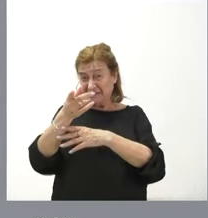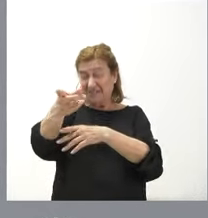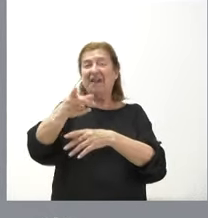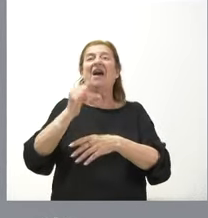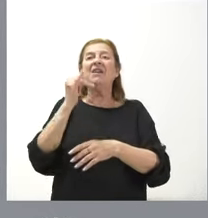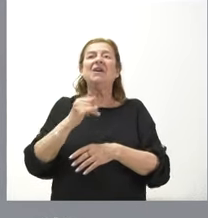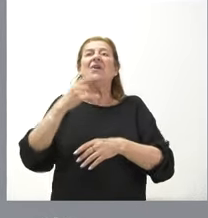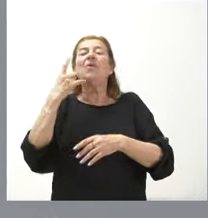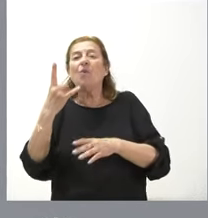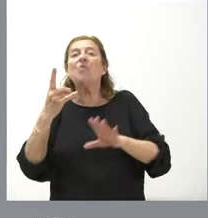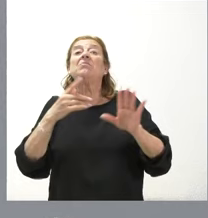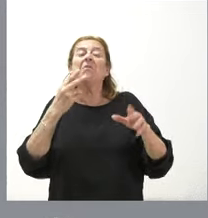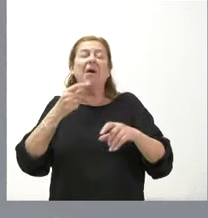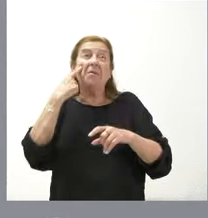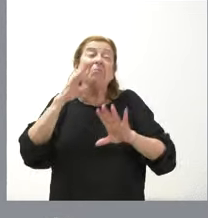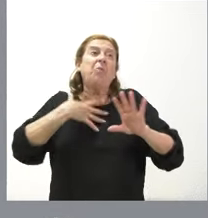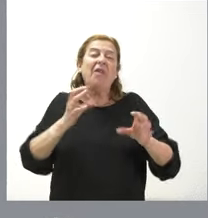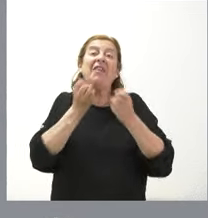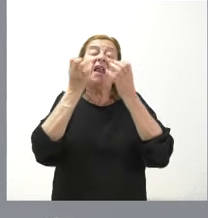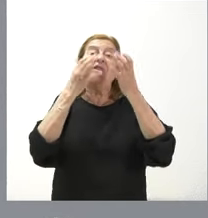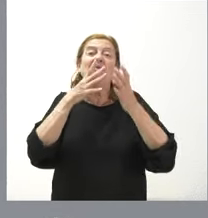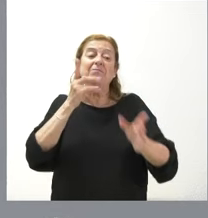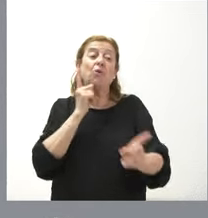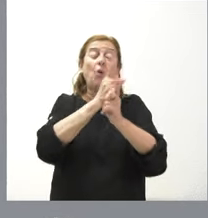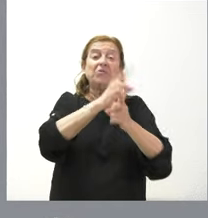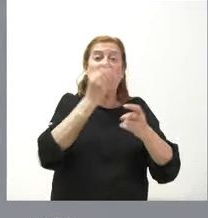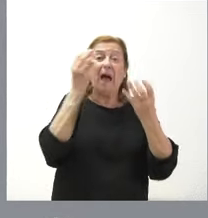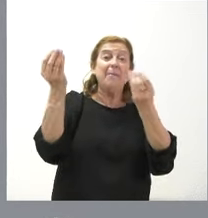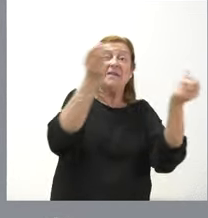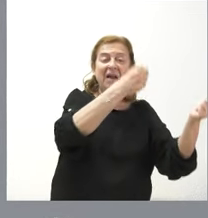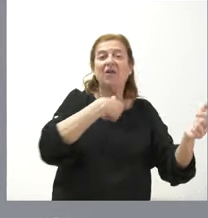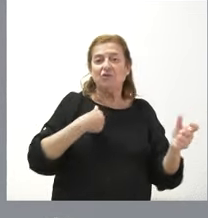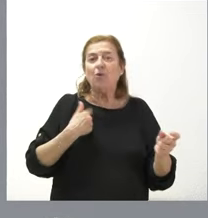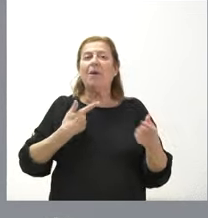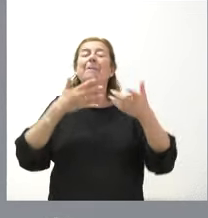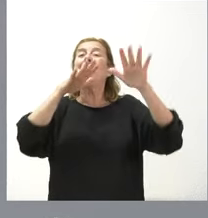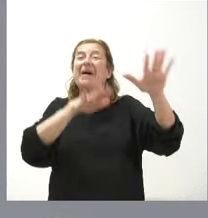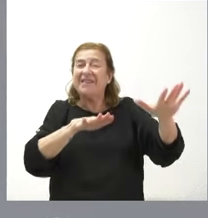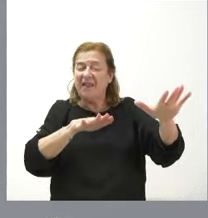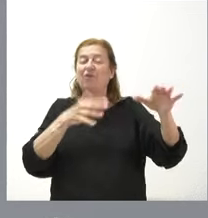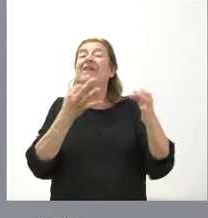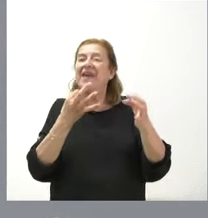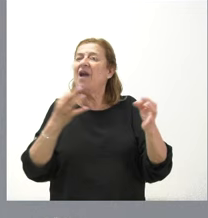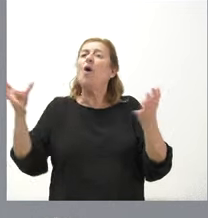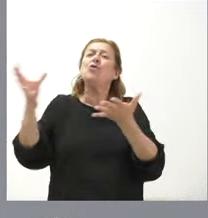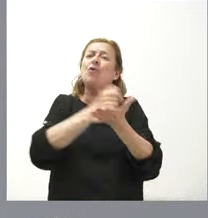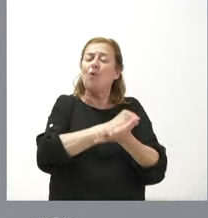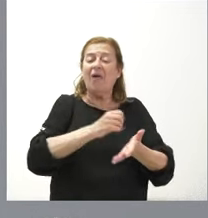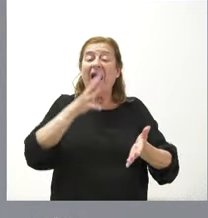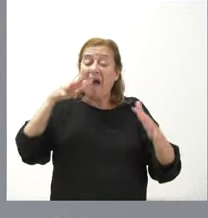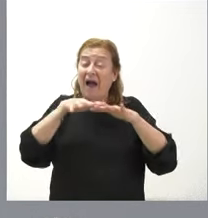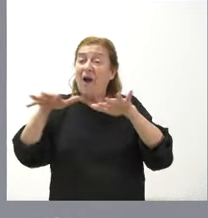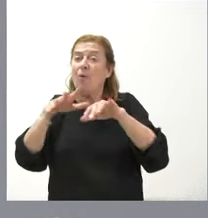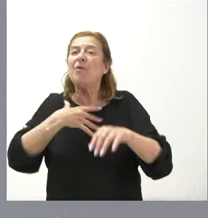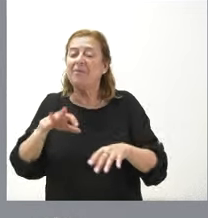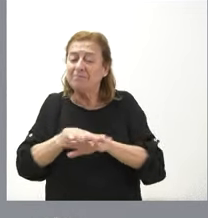hay un procedimiento para declaración de impacto ambiental y por tanto somos partidarios de cualquier infraestructura hidráulica que amplíe la superficie de regadíos